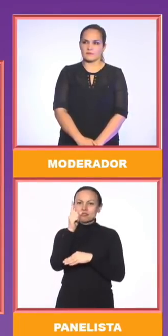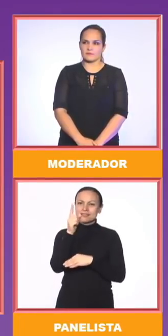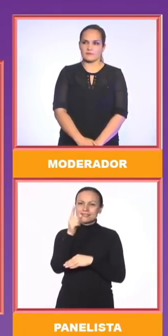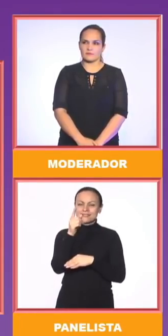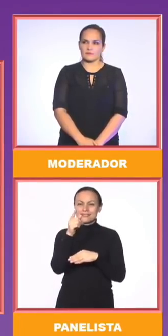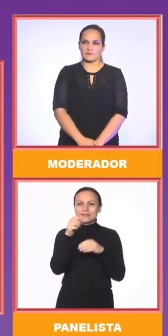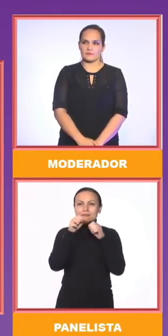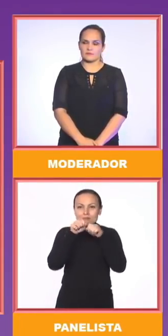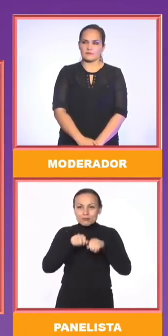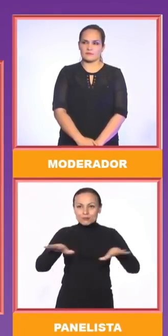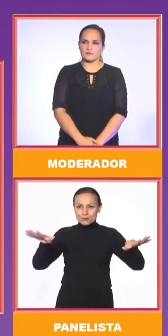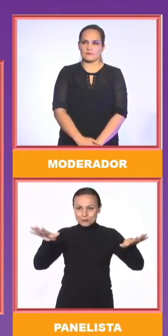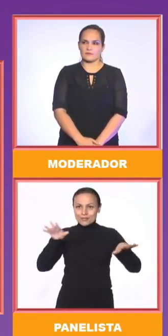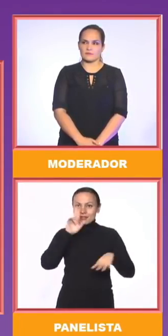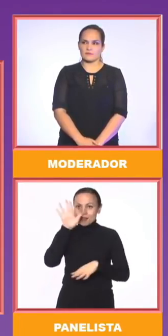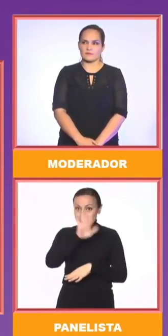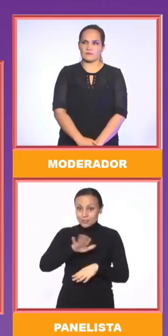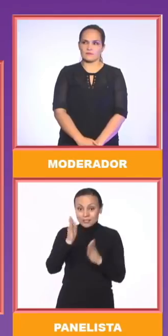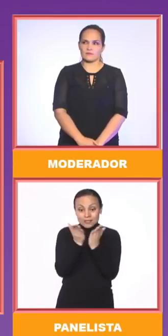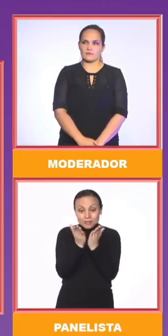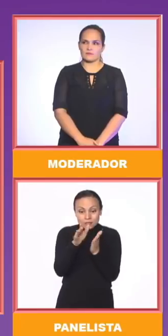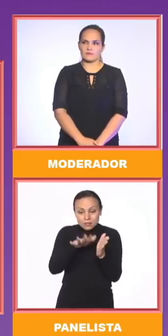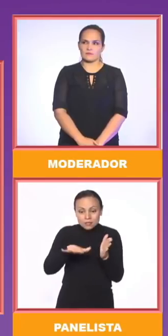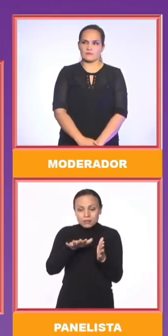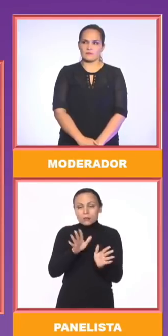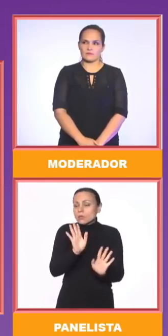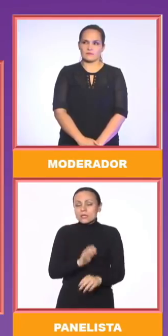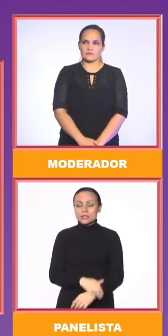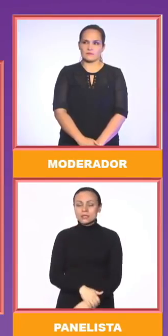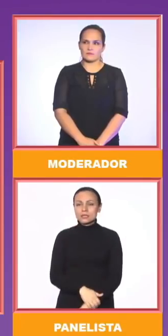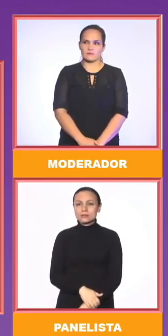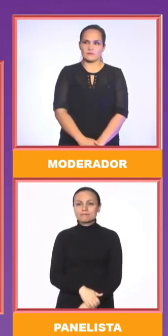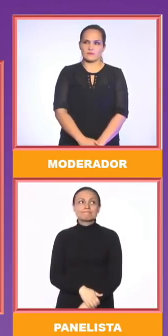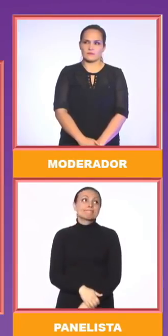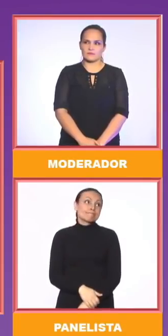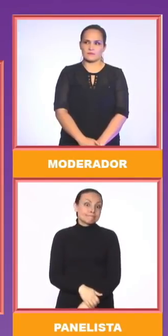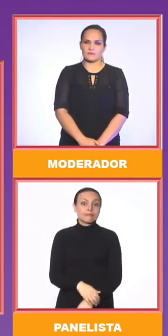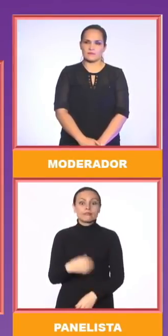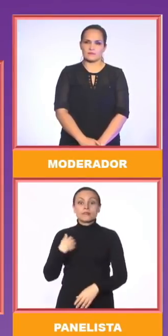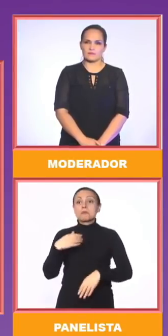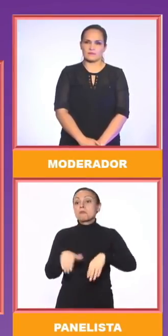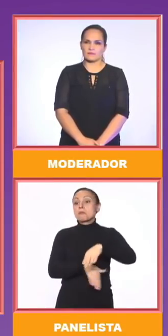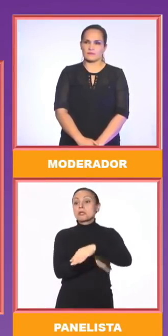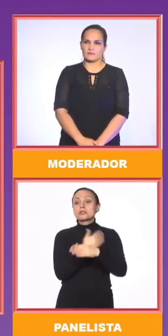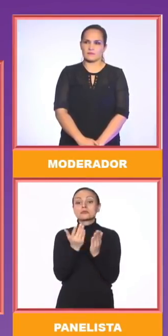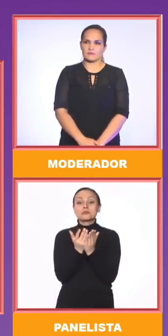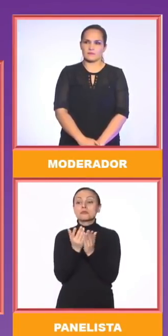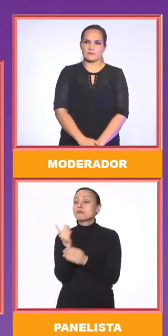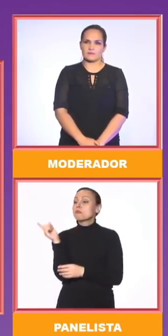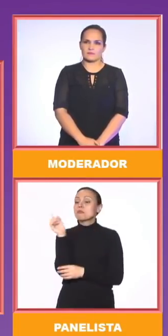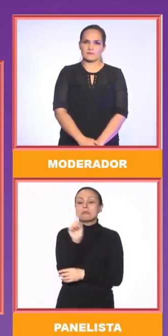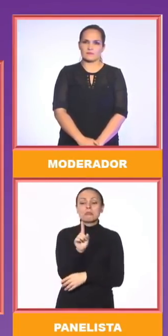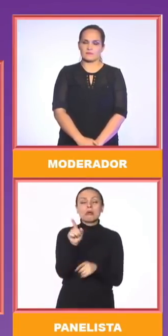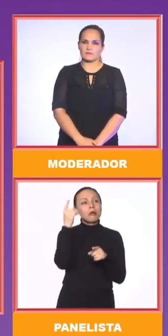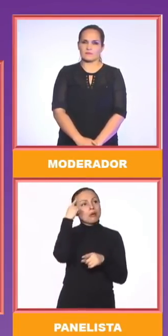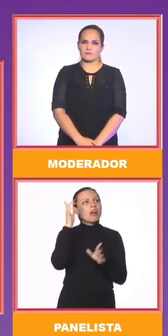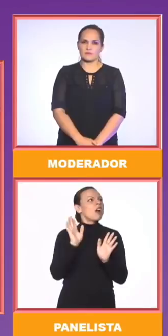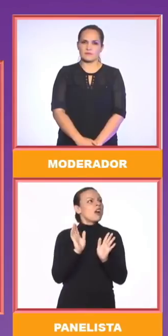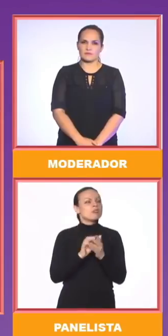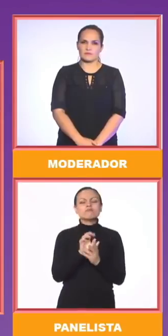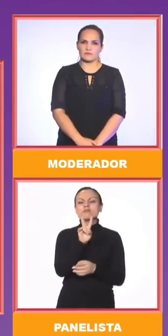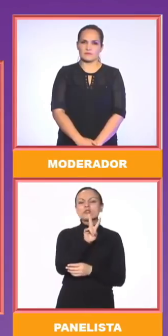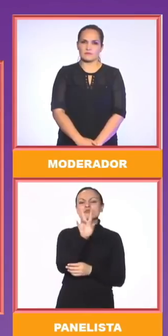y a una ministra se le ocurrió que la solución más importante era trabajar con el 2%